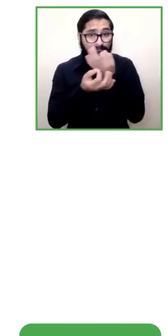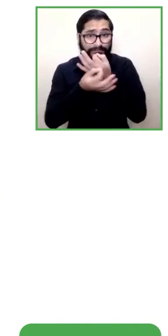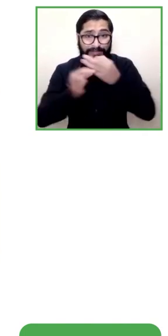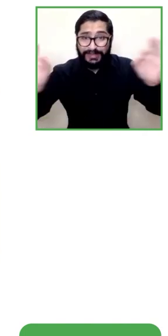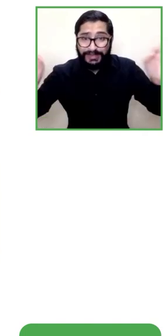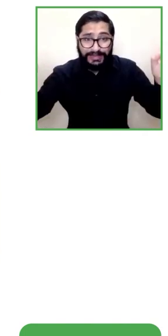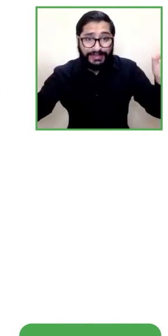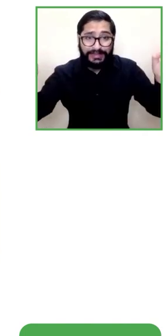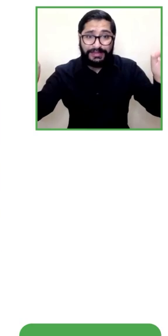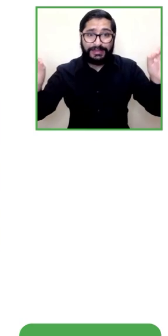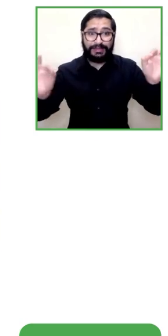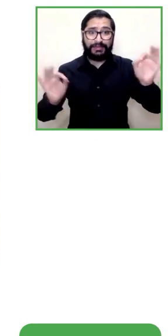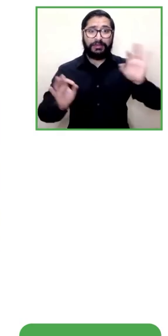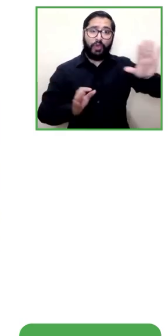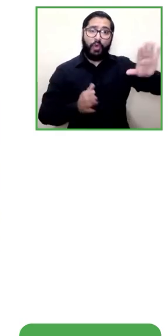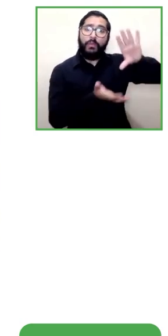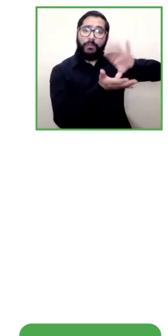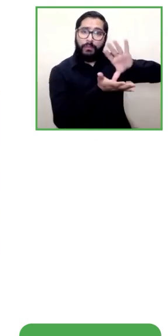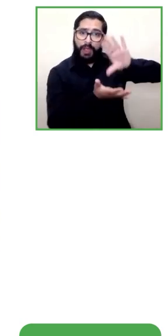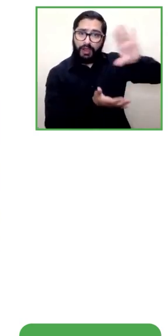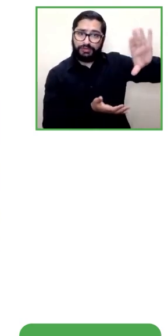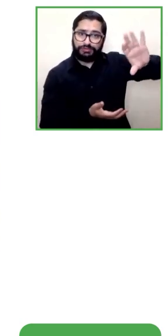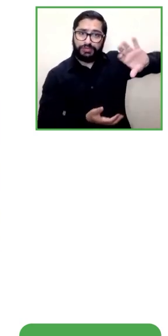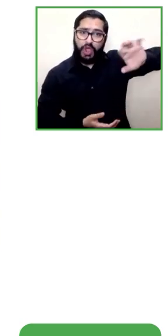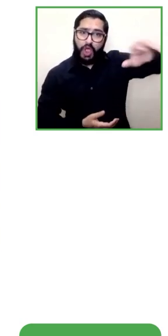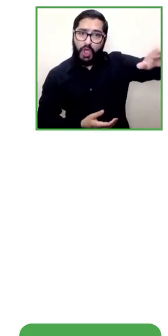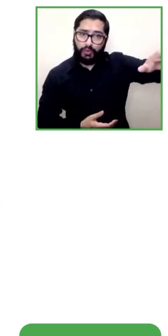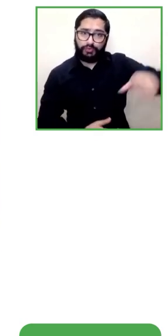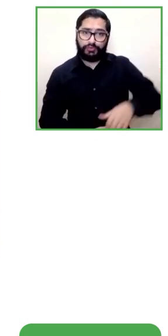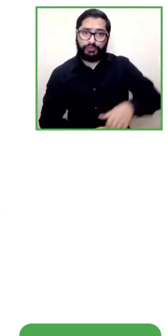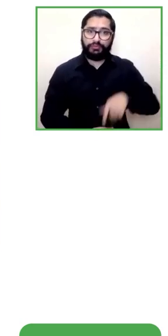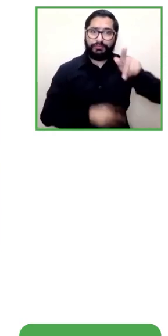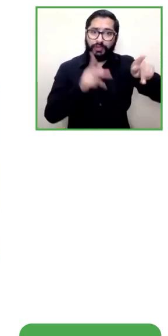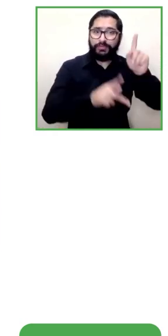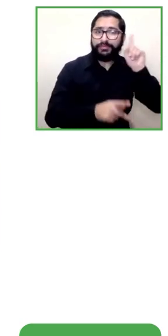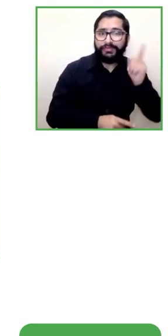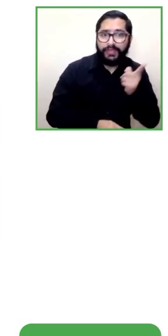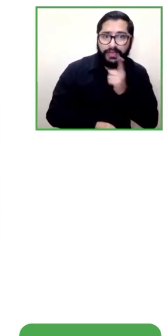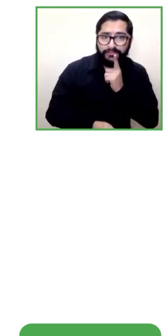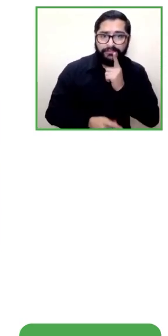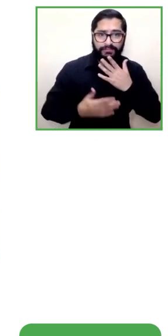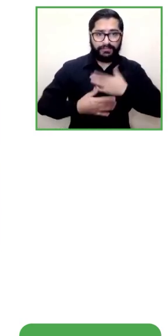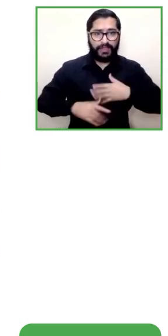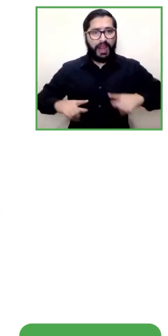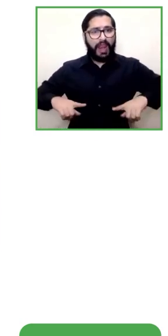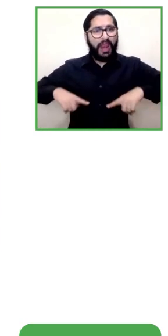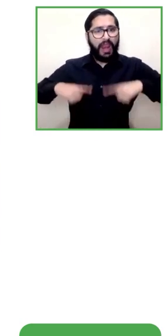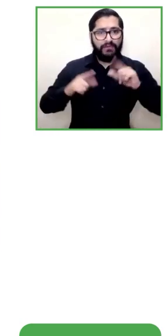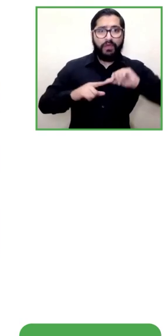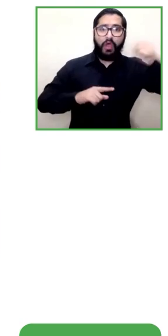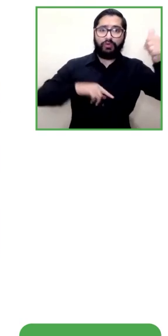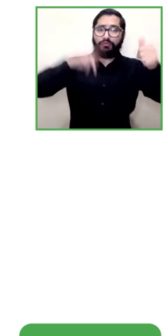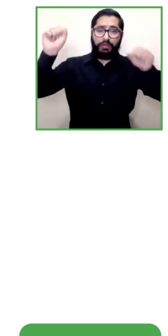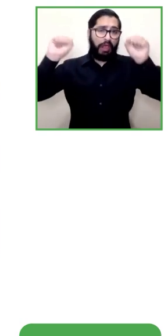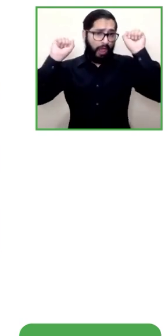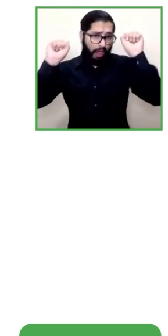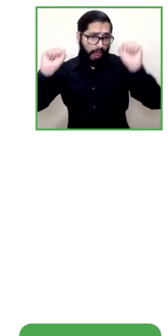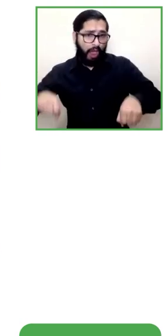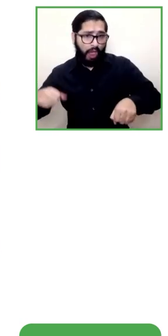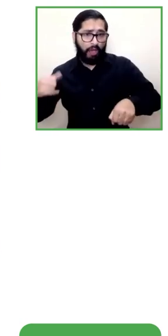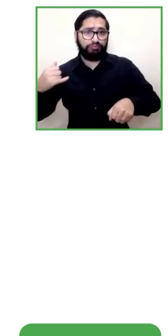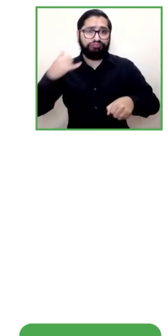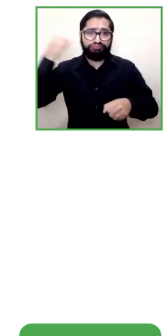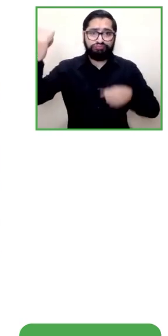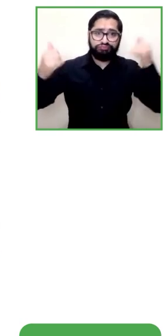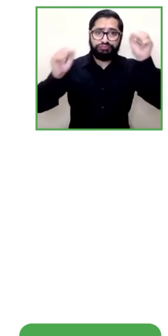otros países pero que son personas sordas colombianas viven en otros países y pueden hacer uso de este servicio entonces el reto es que esta